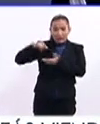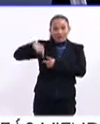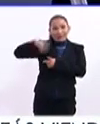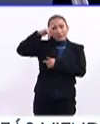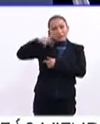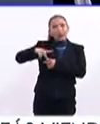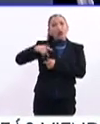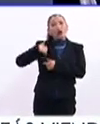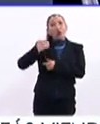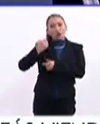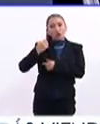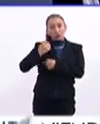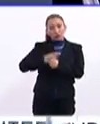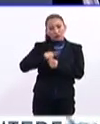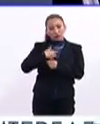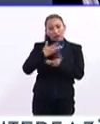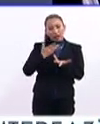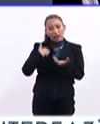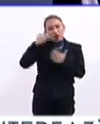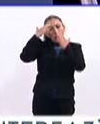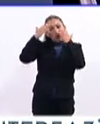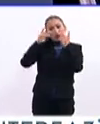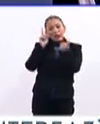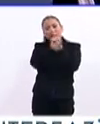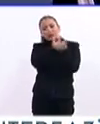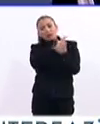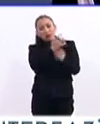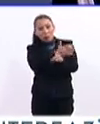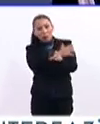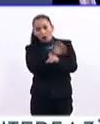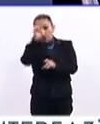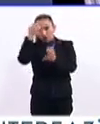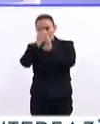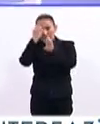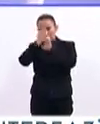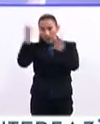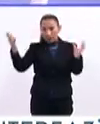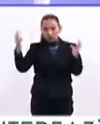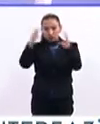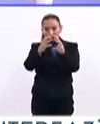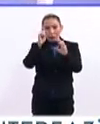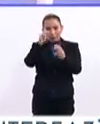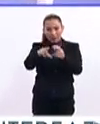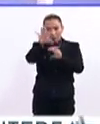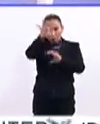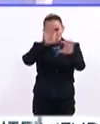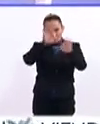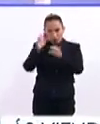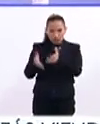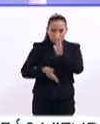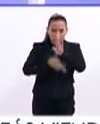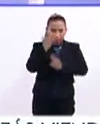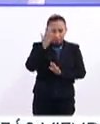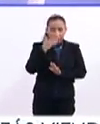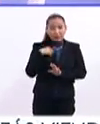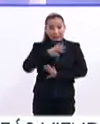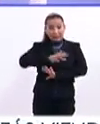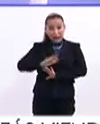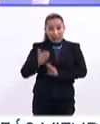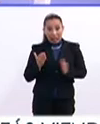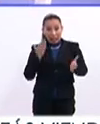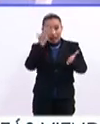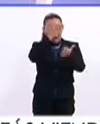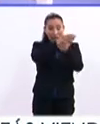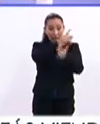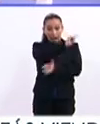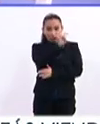México tuvimos la oportunidad de conocer a los compañeros que igual de otros estados participaron en la misma movilidad. También una vez llegando